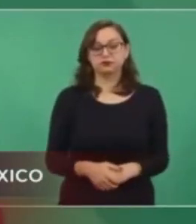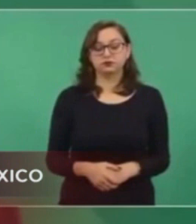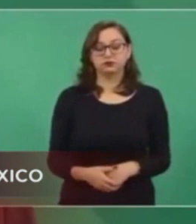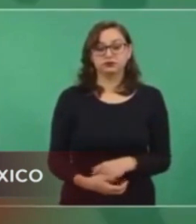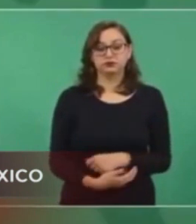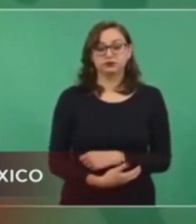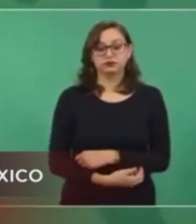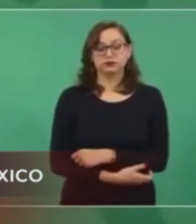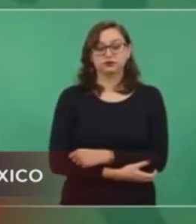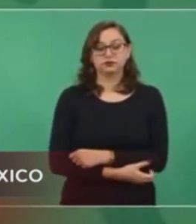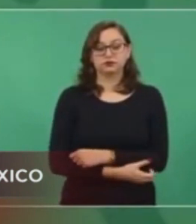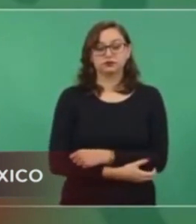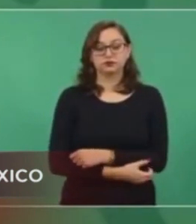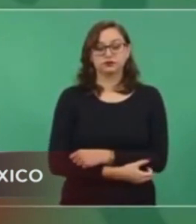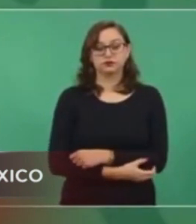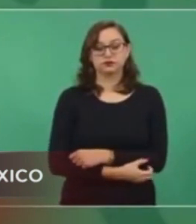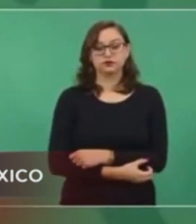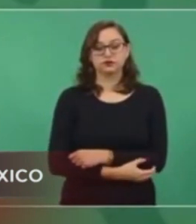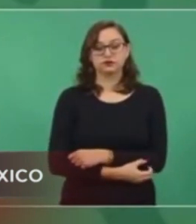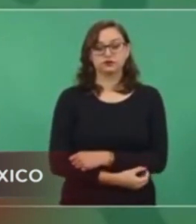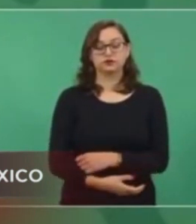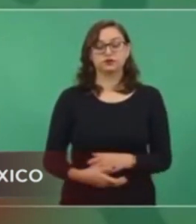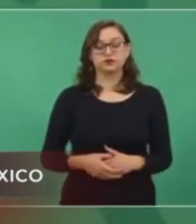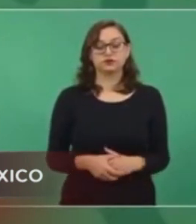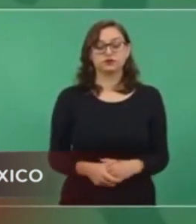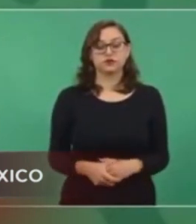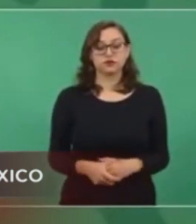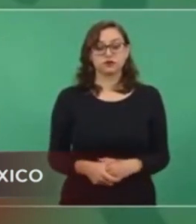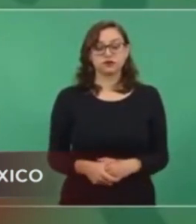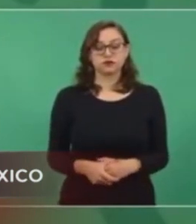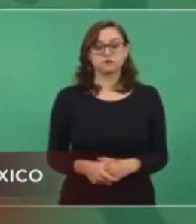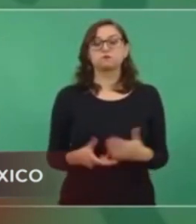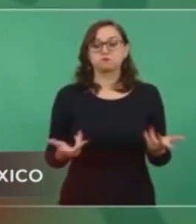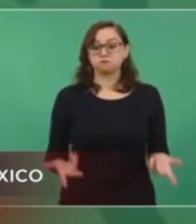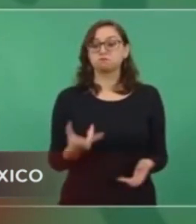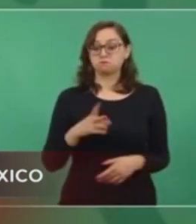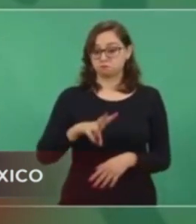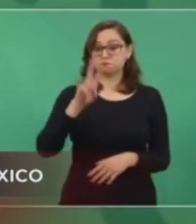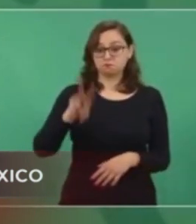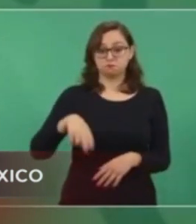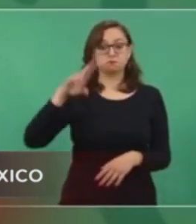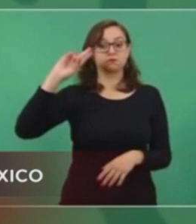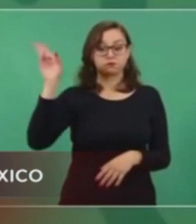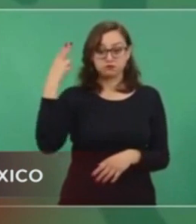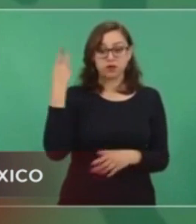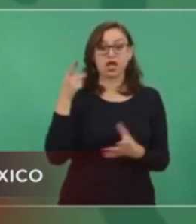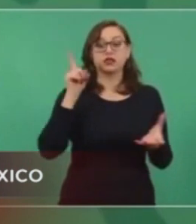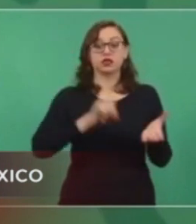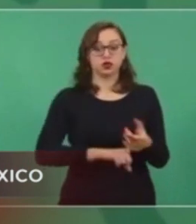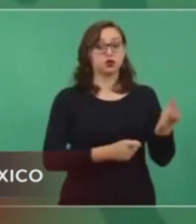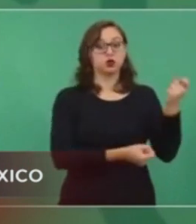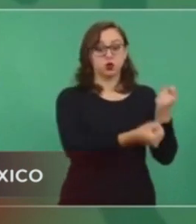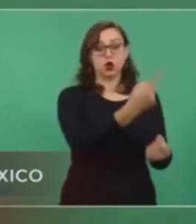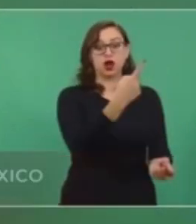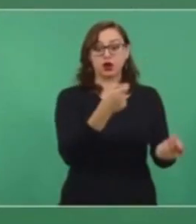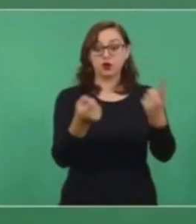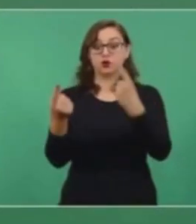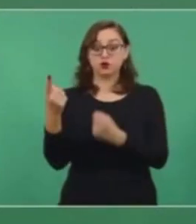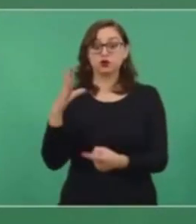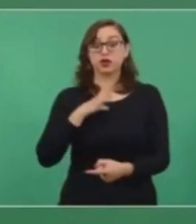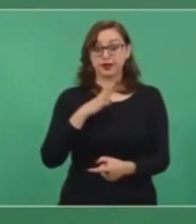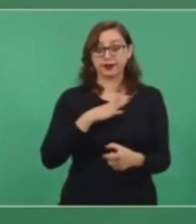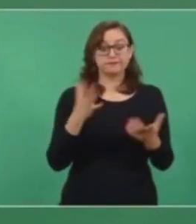hay mafias, no encontré otra palabra,